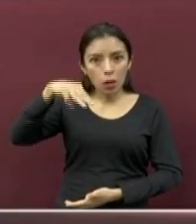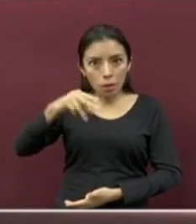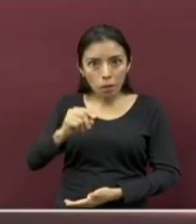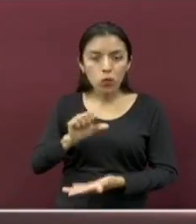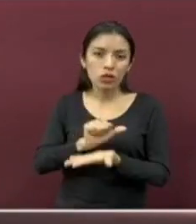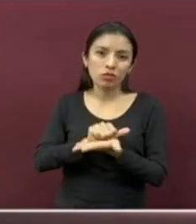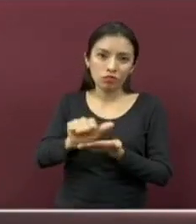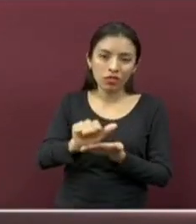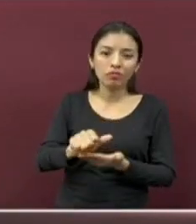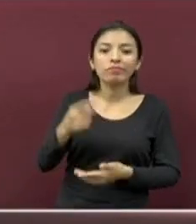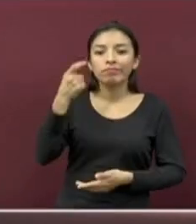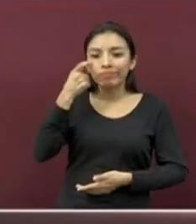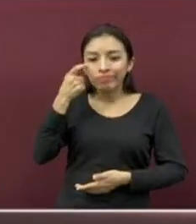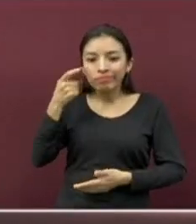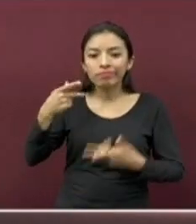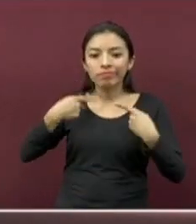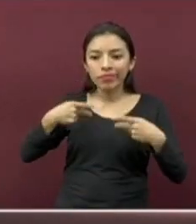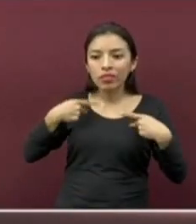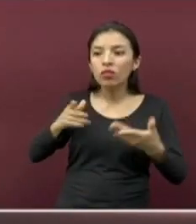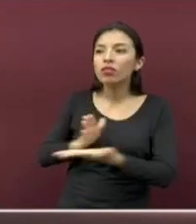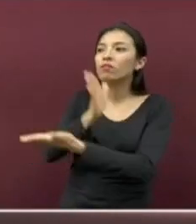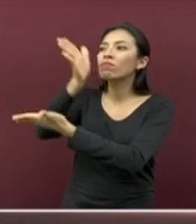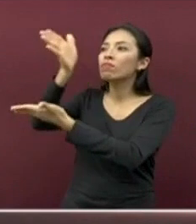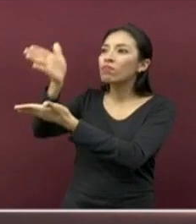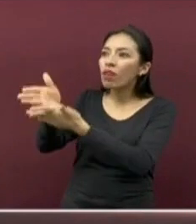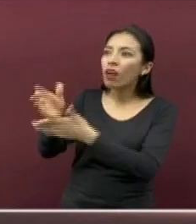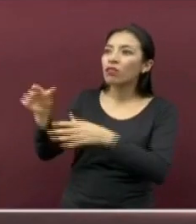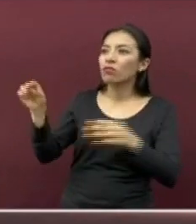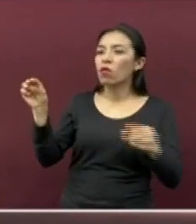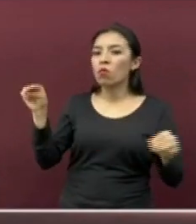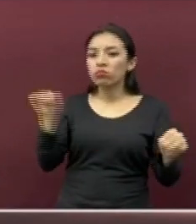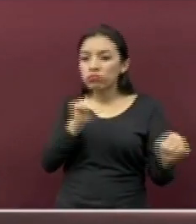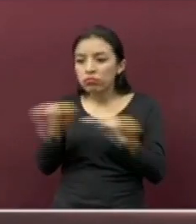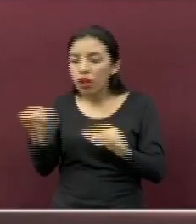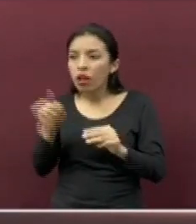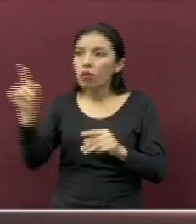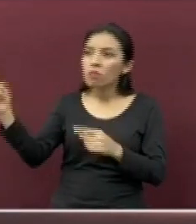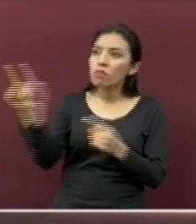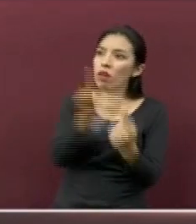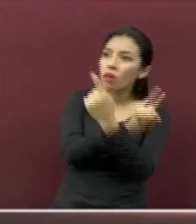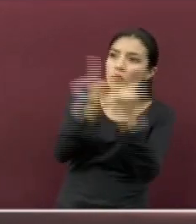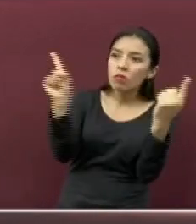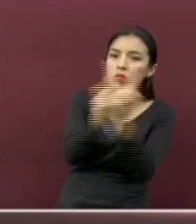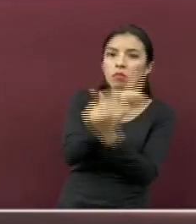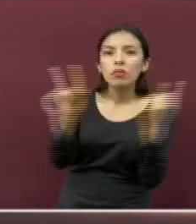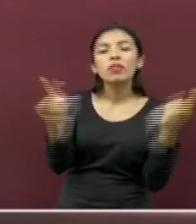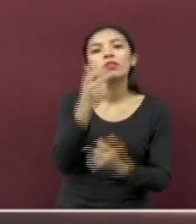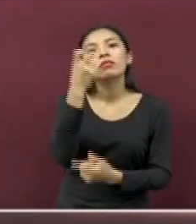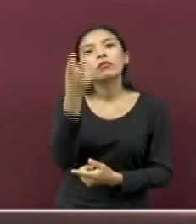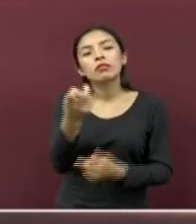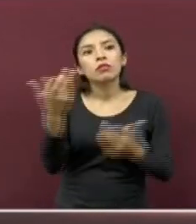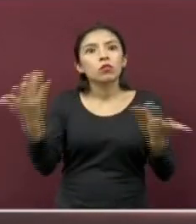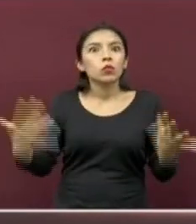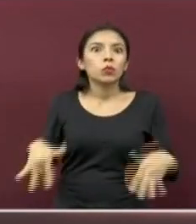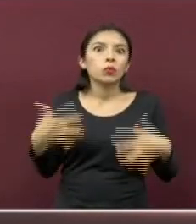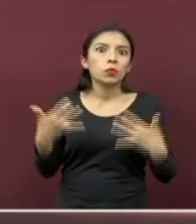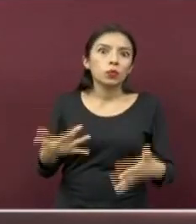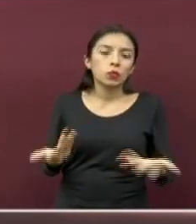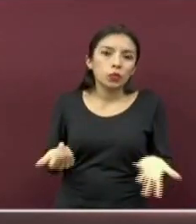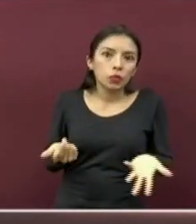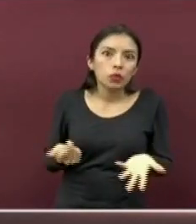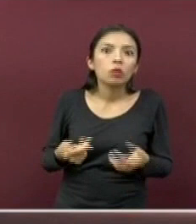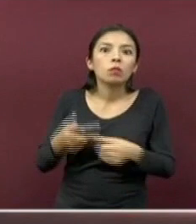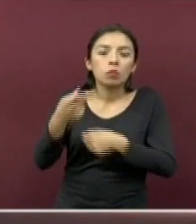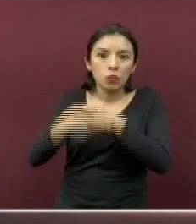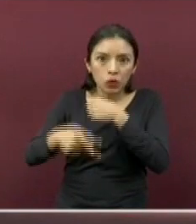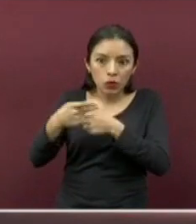de población al interior de las localidades y de un municipio a otro contribuyen a la presencia e incluso a